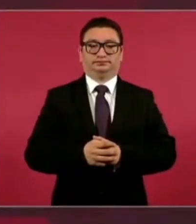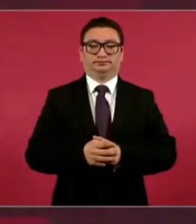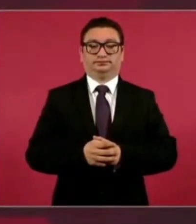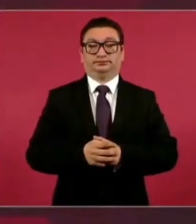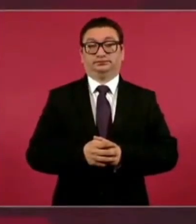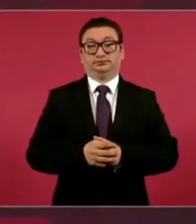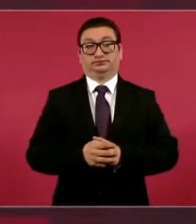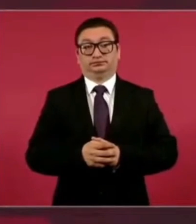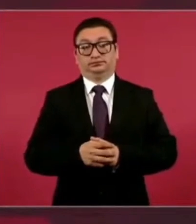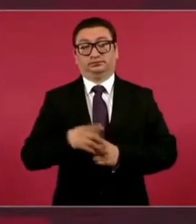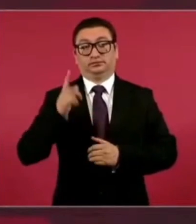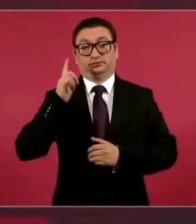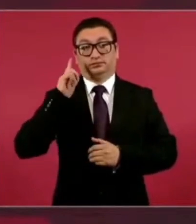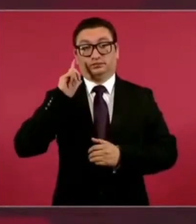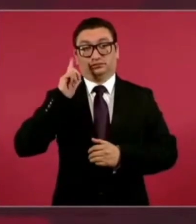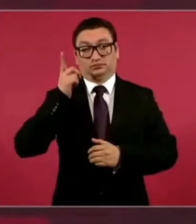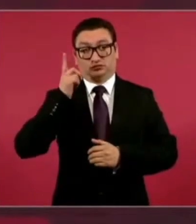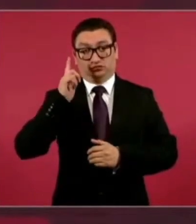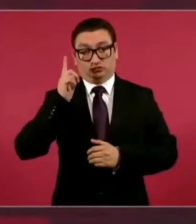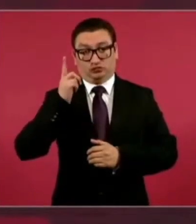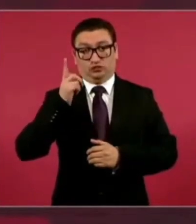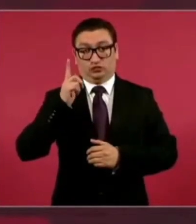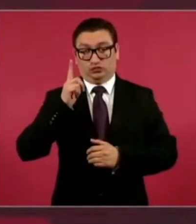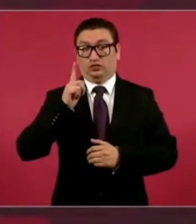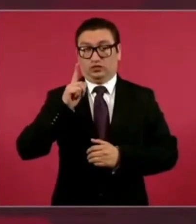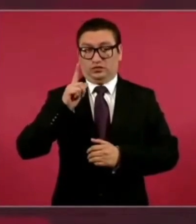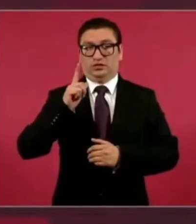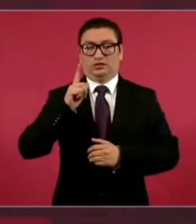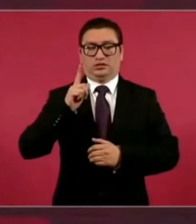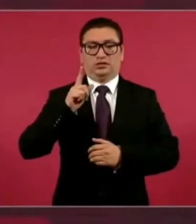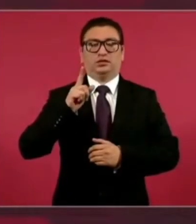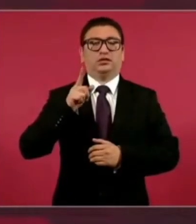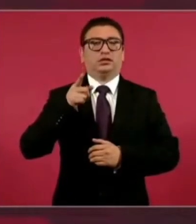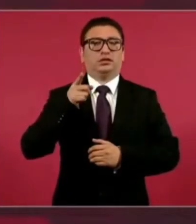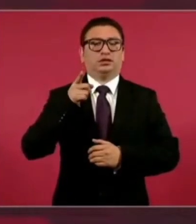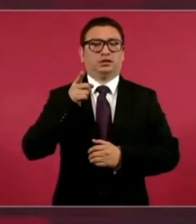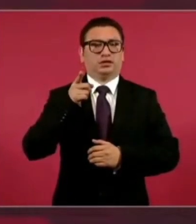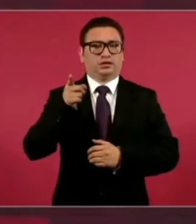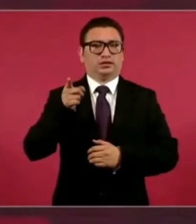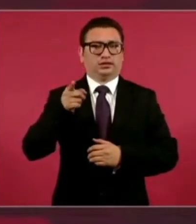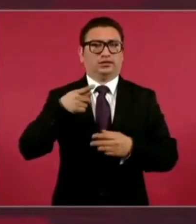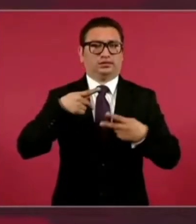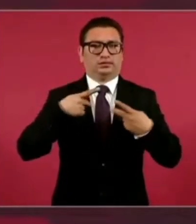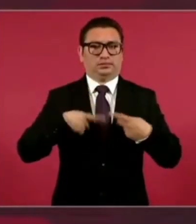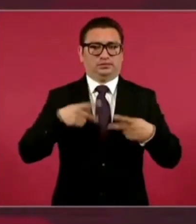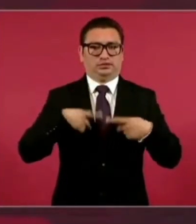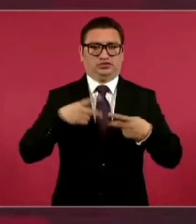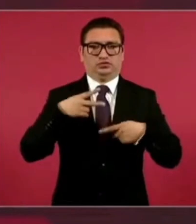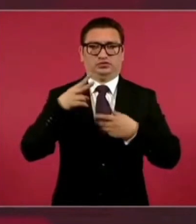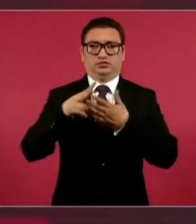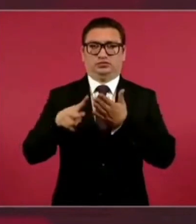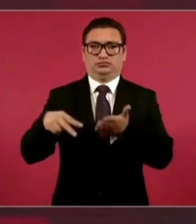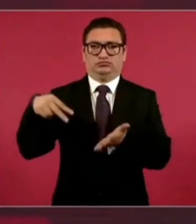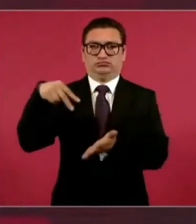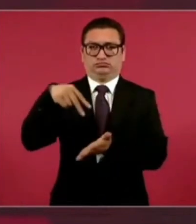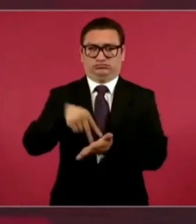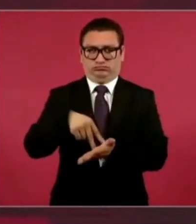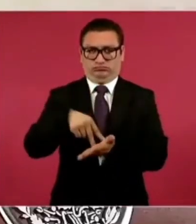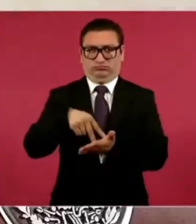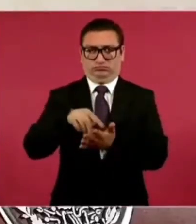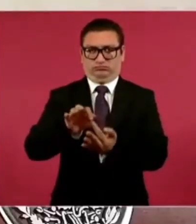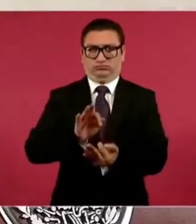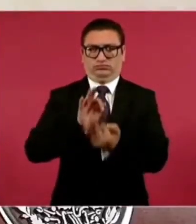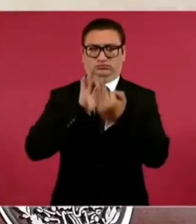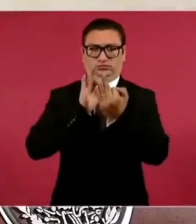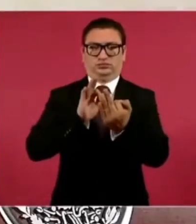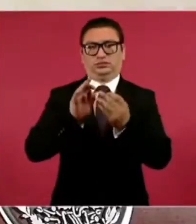Ojalá y se presenten de manera directa y desde luego que se tiene